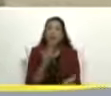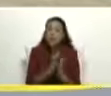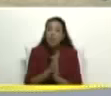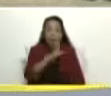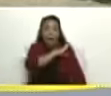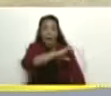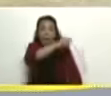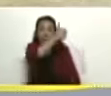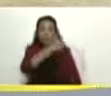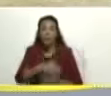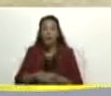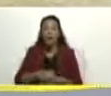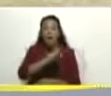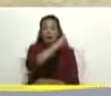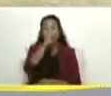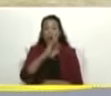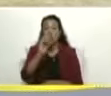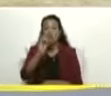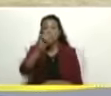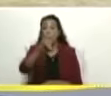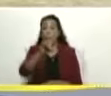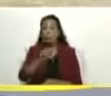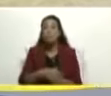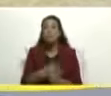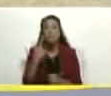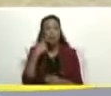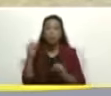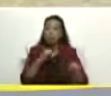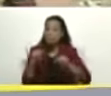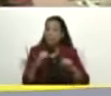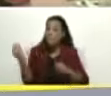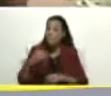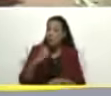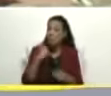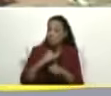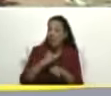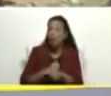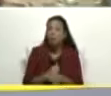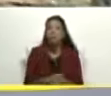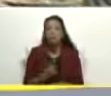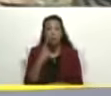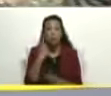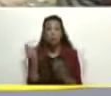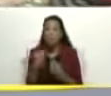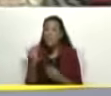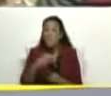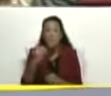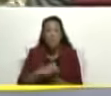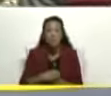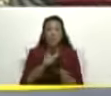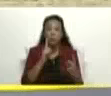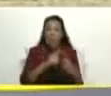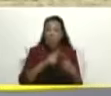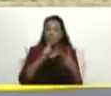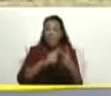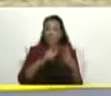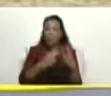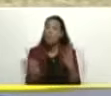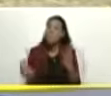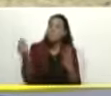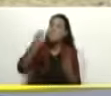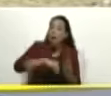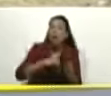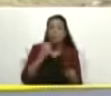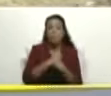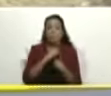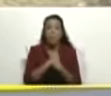jefes de Redis Sodi Unidades Militares hay que hacer más dos tres cuatro veces más